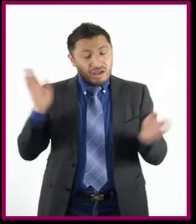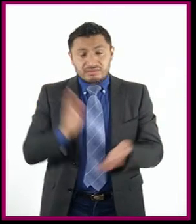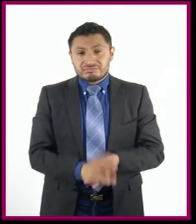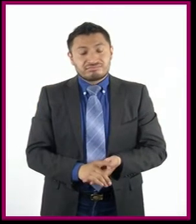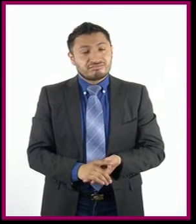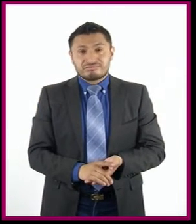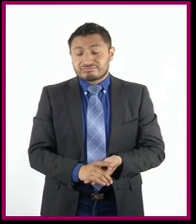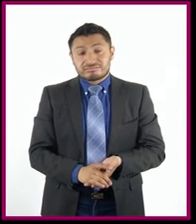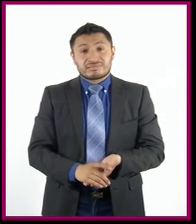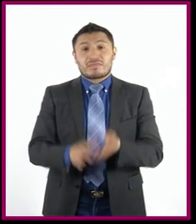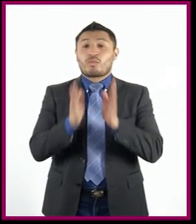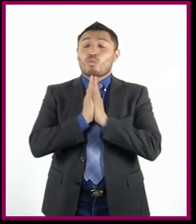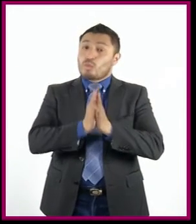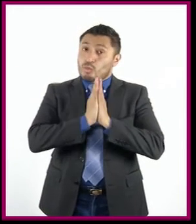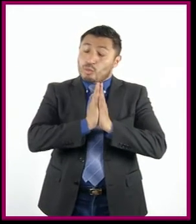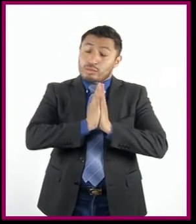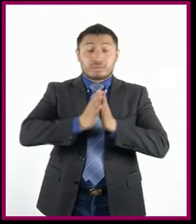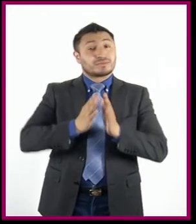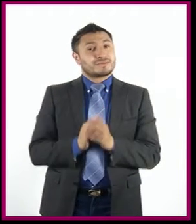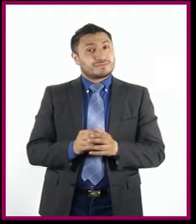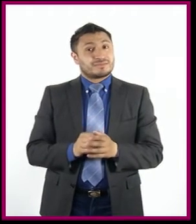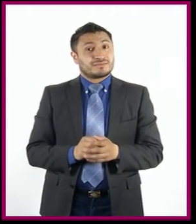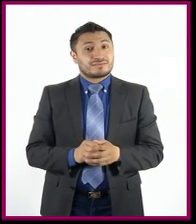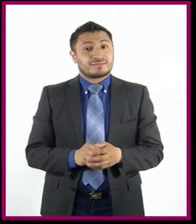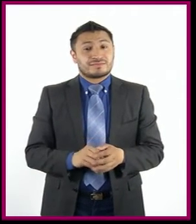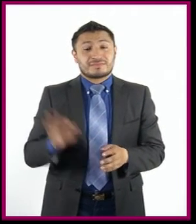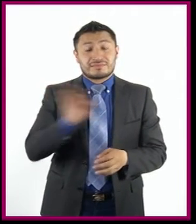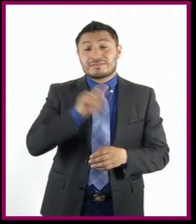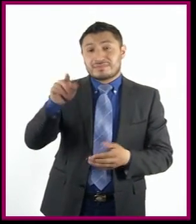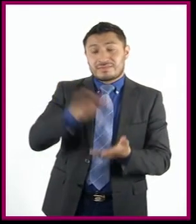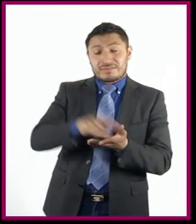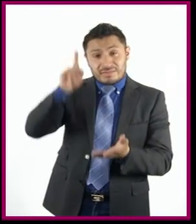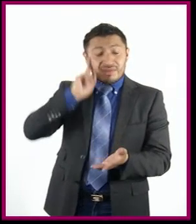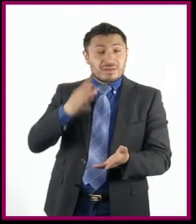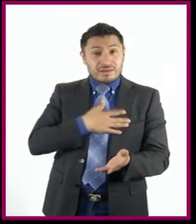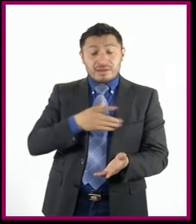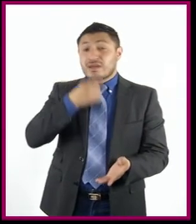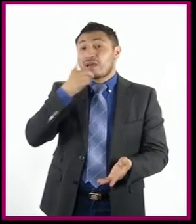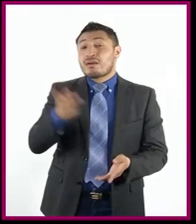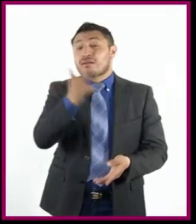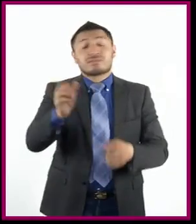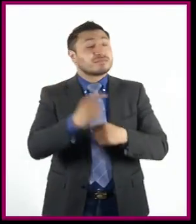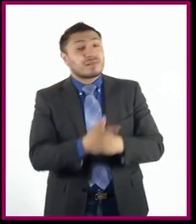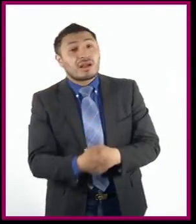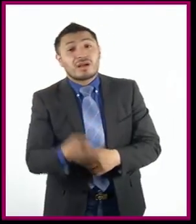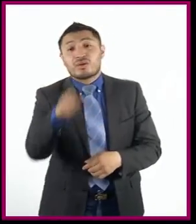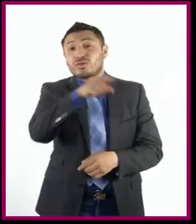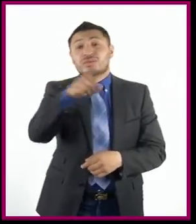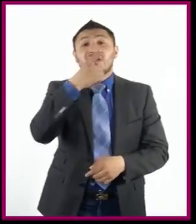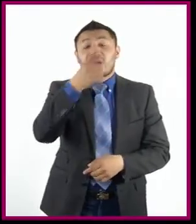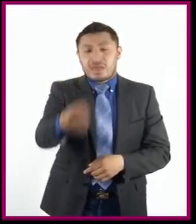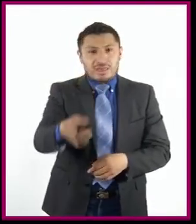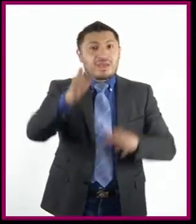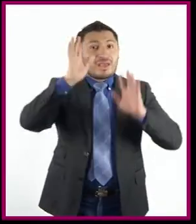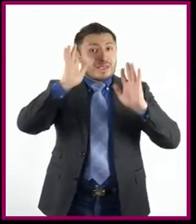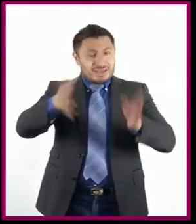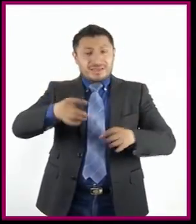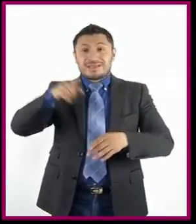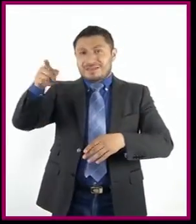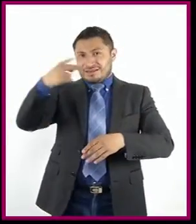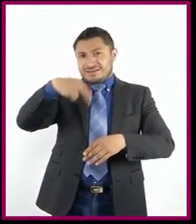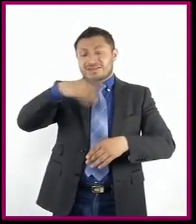Y les ruego, si ella les pregunta algo, digan que ha sido pronunciada,